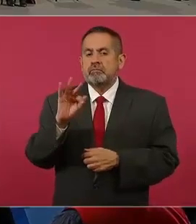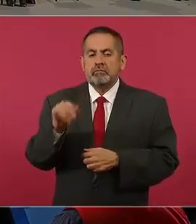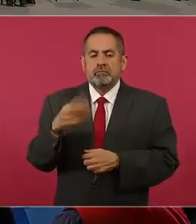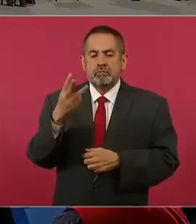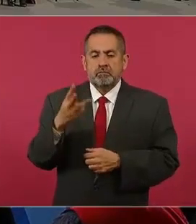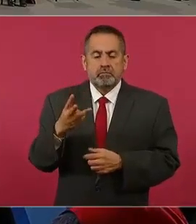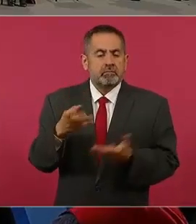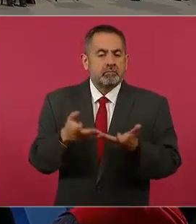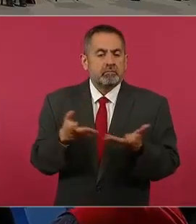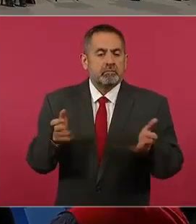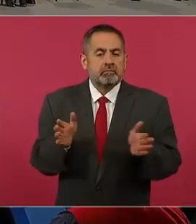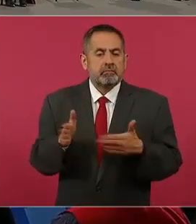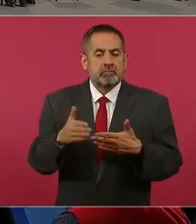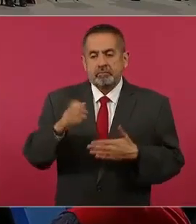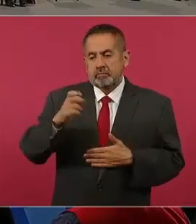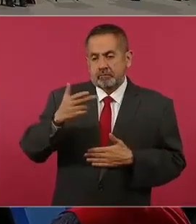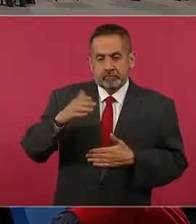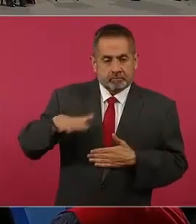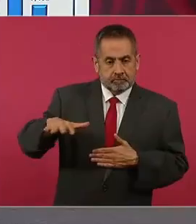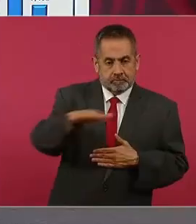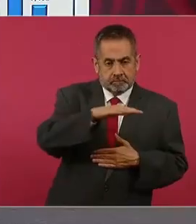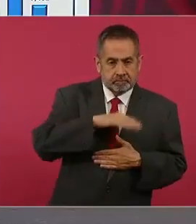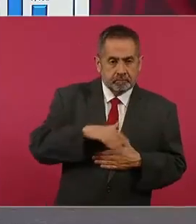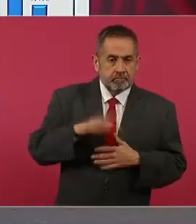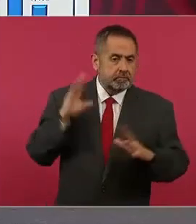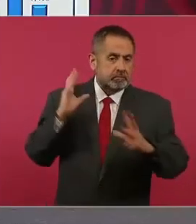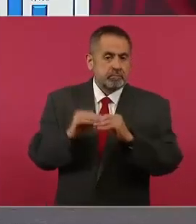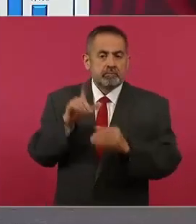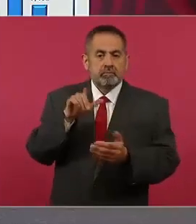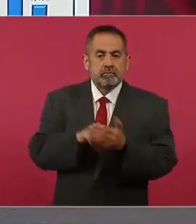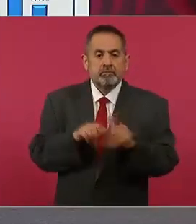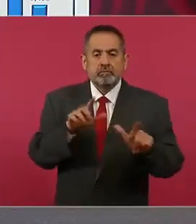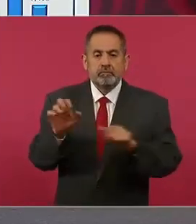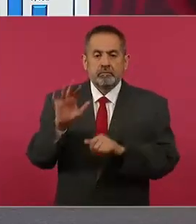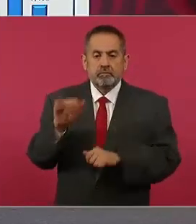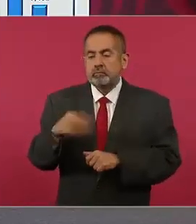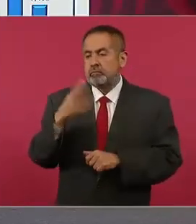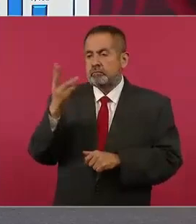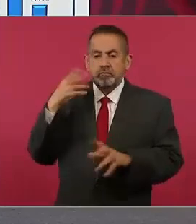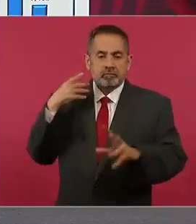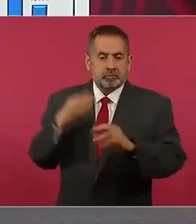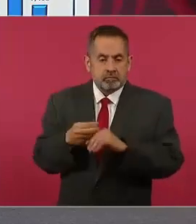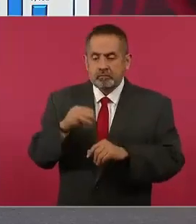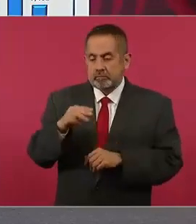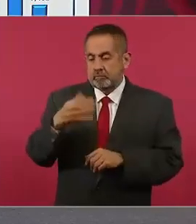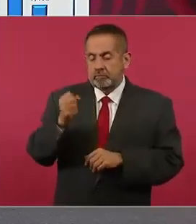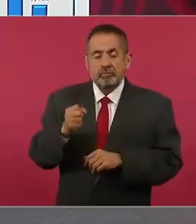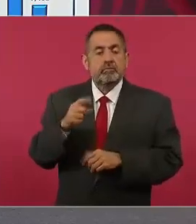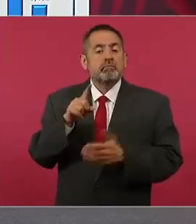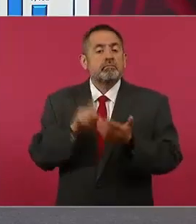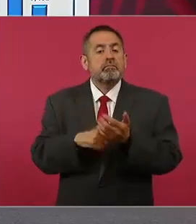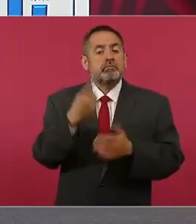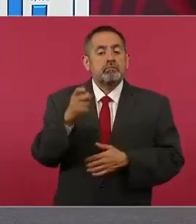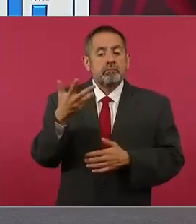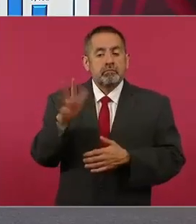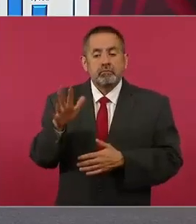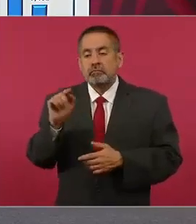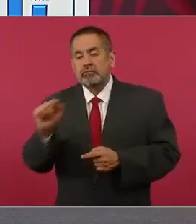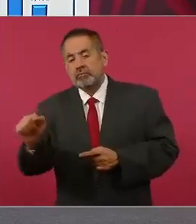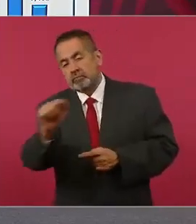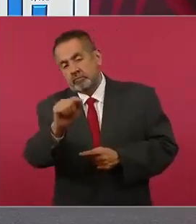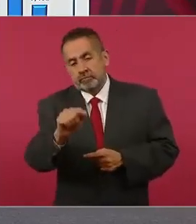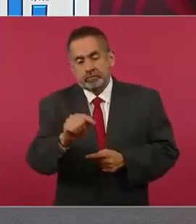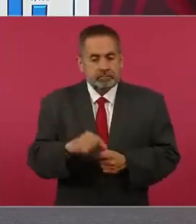hectáreas. En lo que es del periodo, 7 mil 753 plantíos en mayo en 1 mil 110 hectáreas. En la